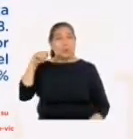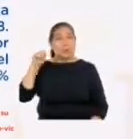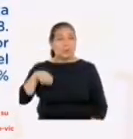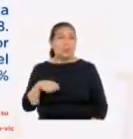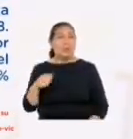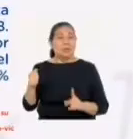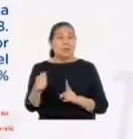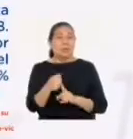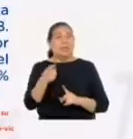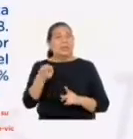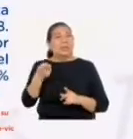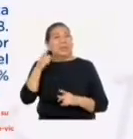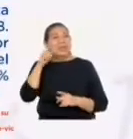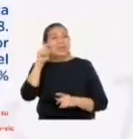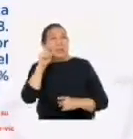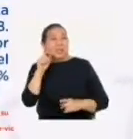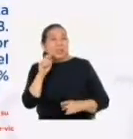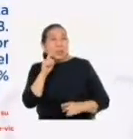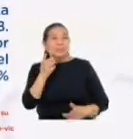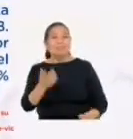% violencia sexual.